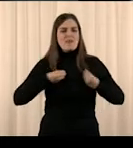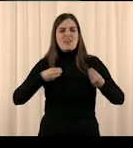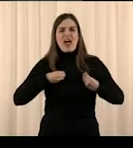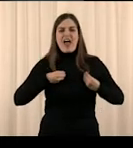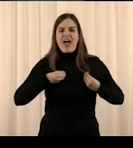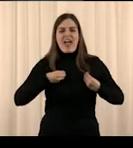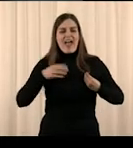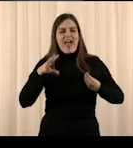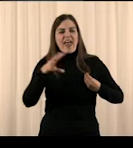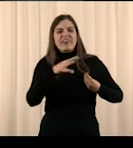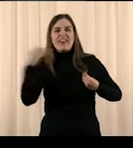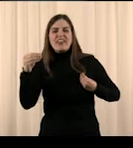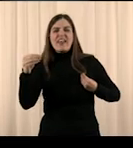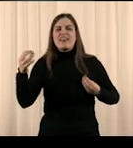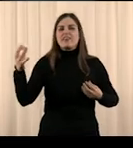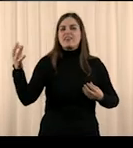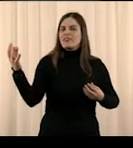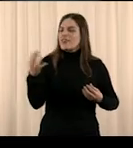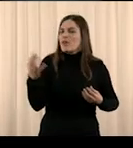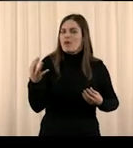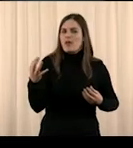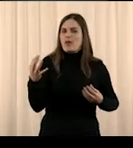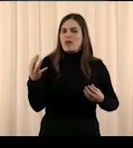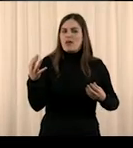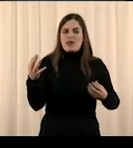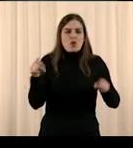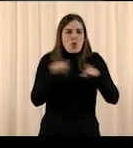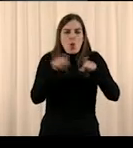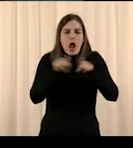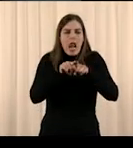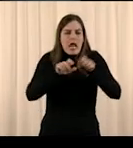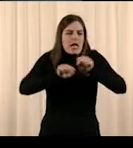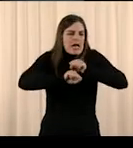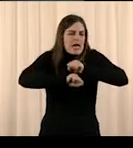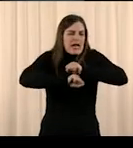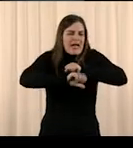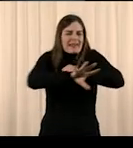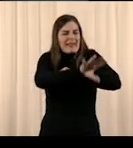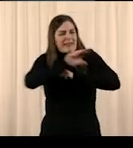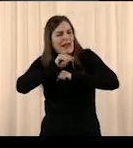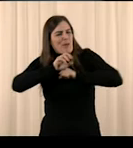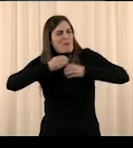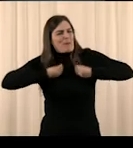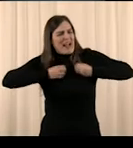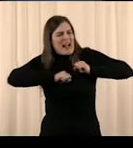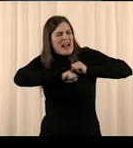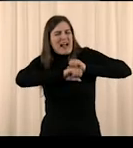ser totalmente clara,